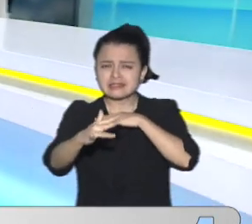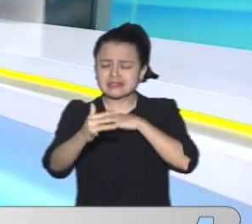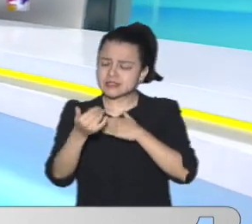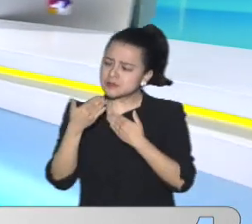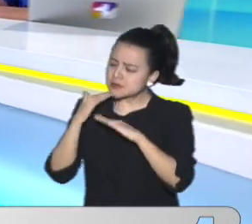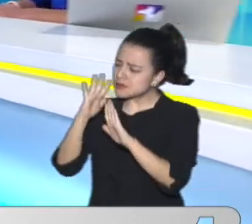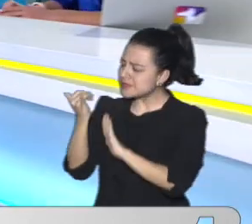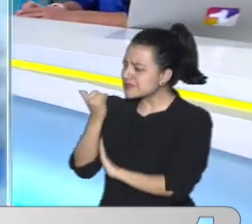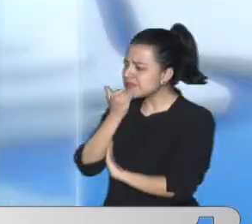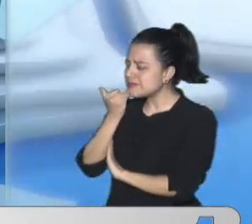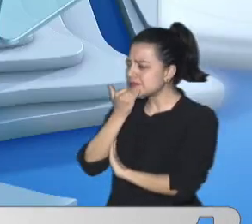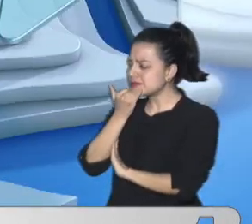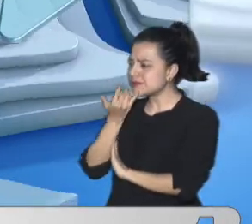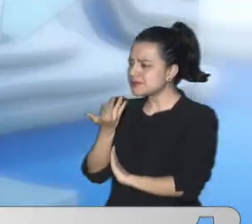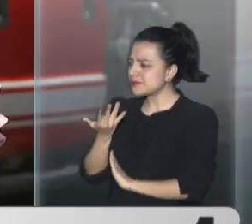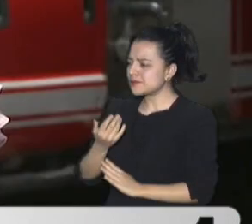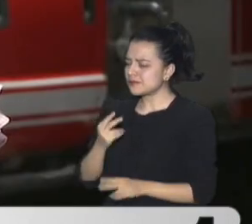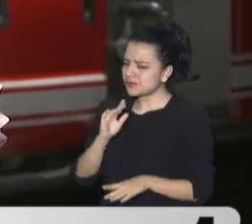causas Del incendio